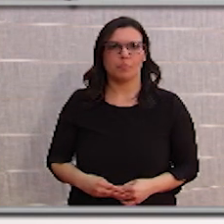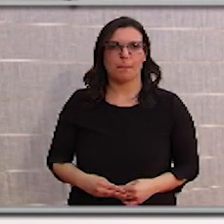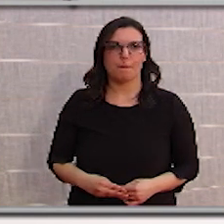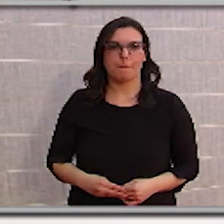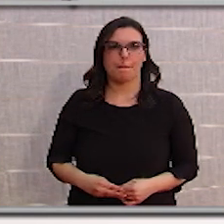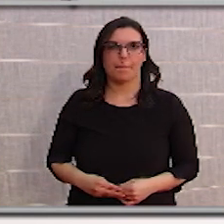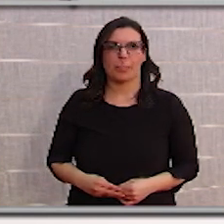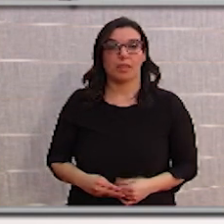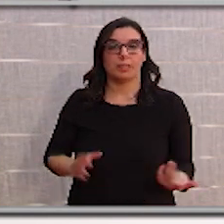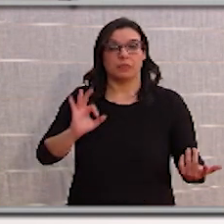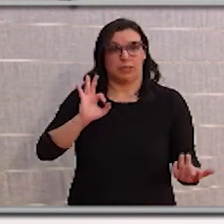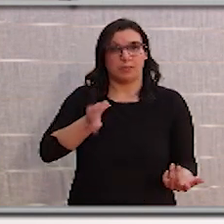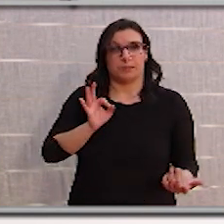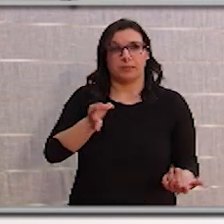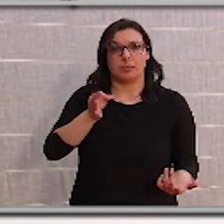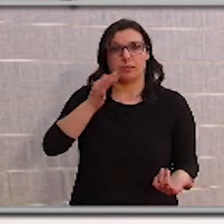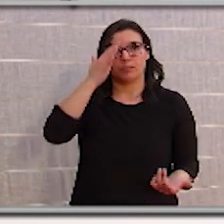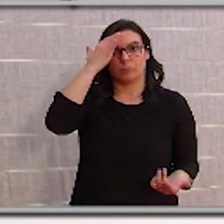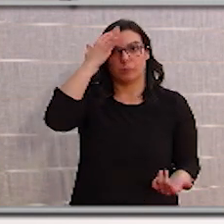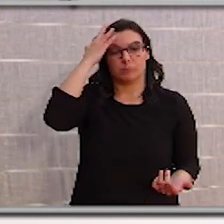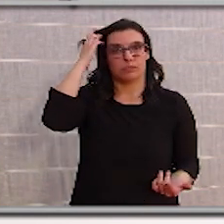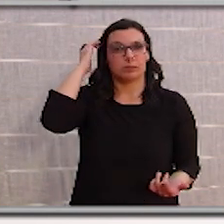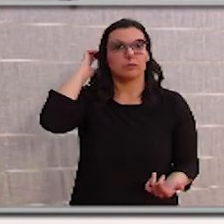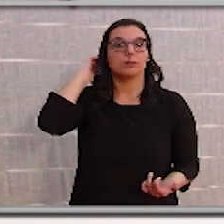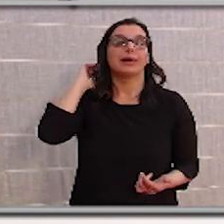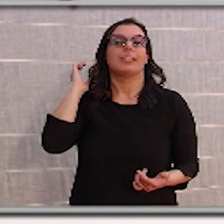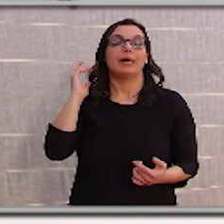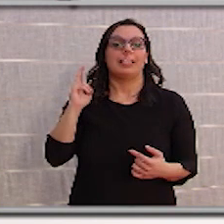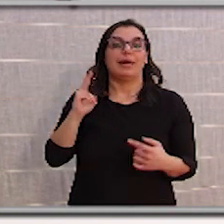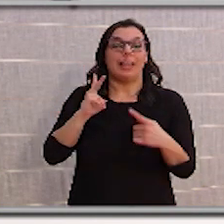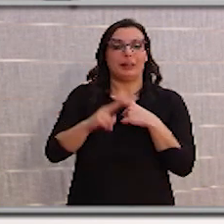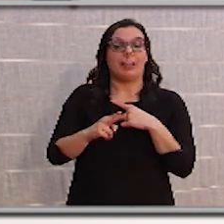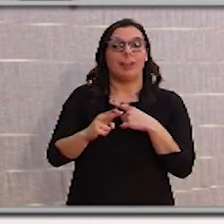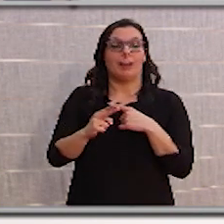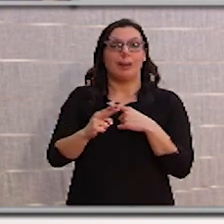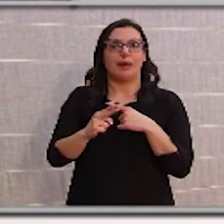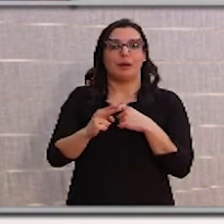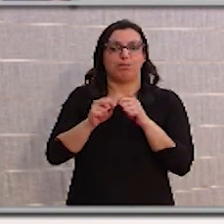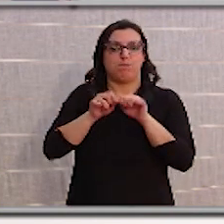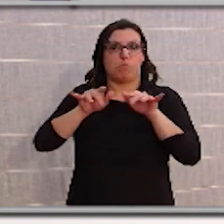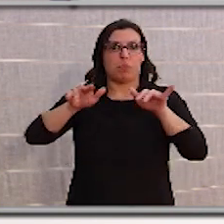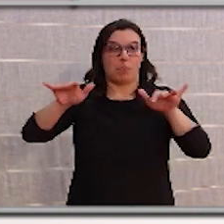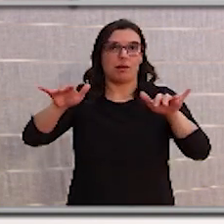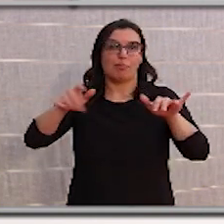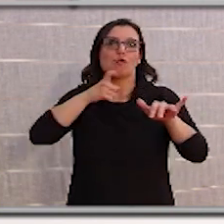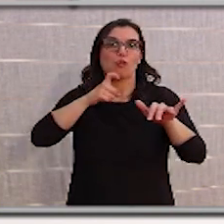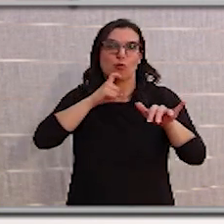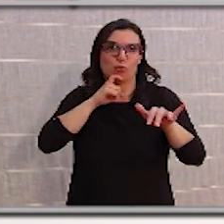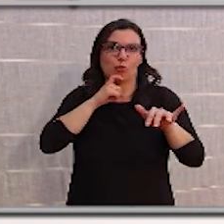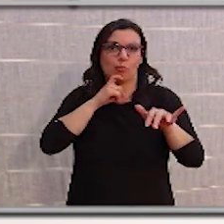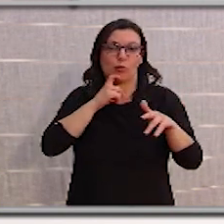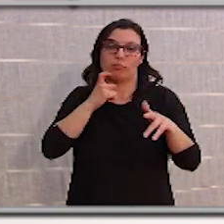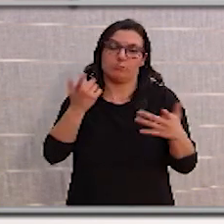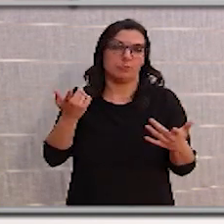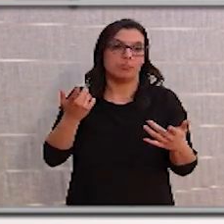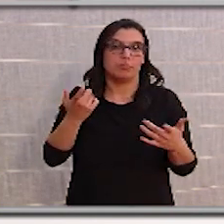Y es cierto que la única manera de evitar la difusión es conseguir, como les hemos dicho